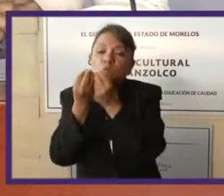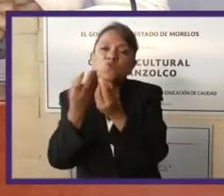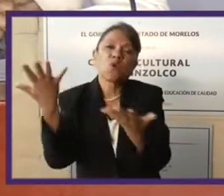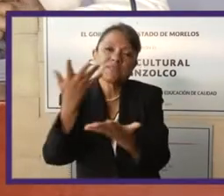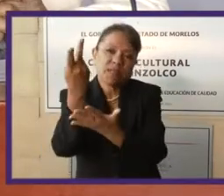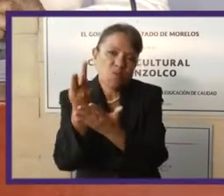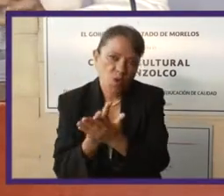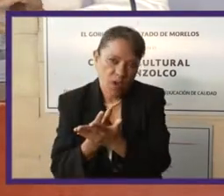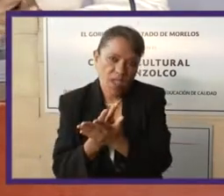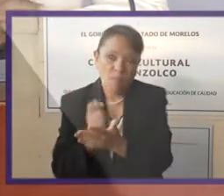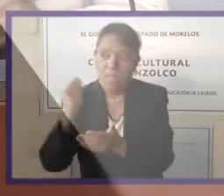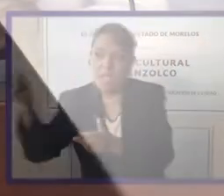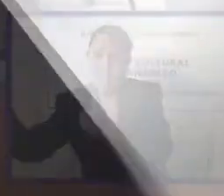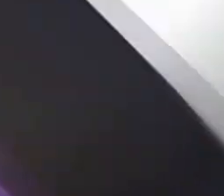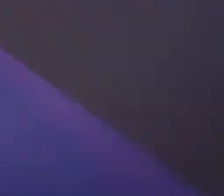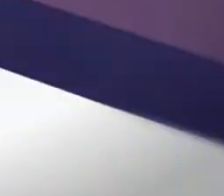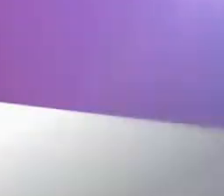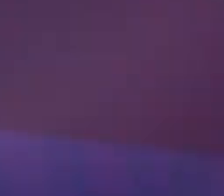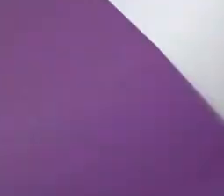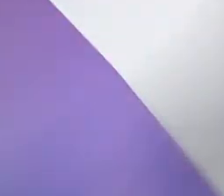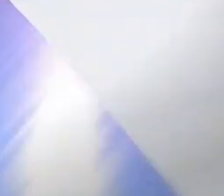para que esto funcione.